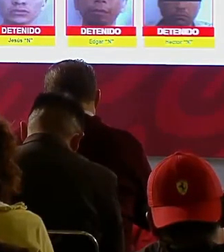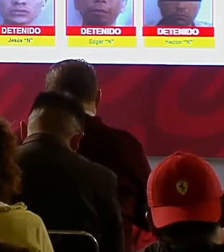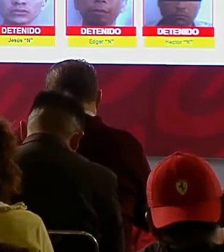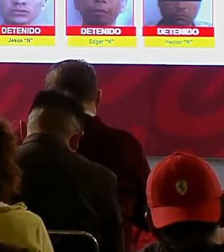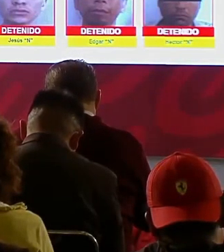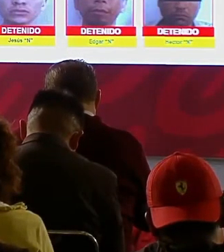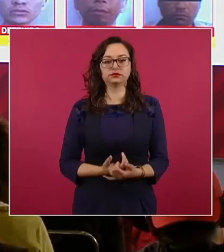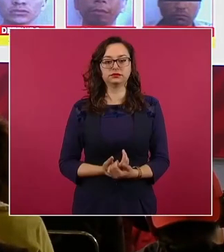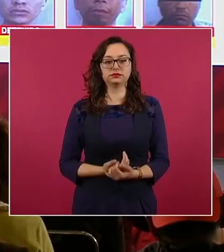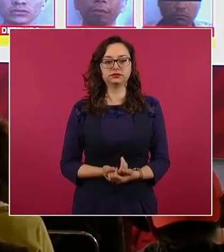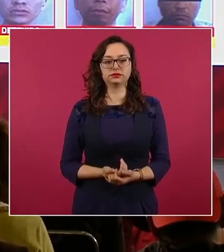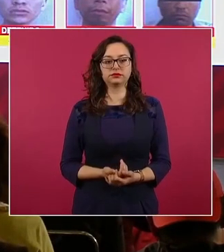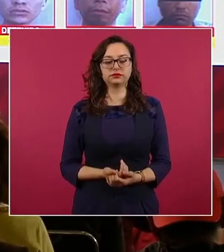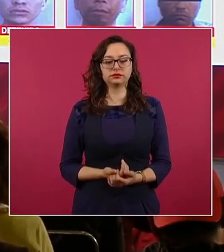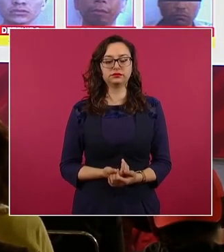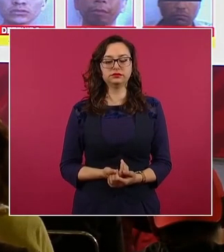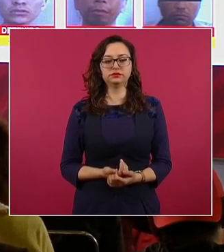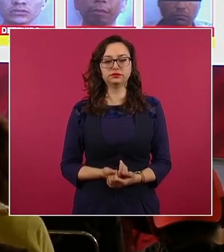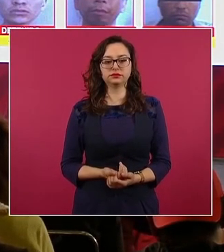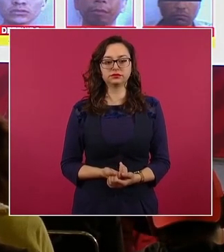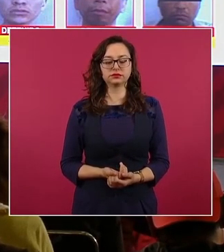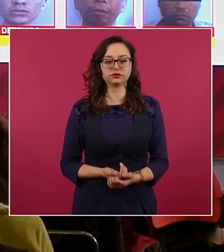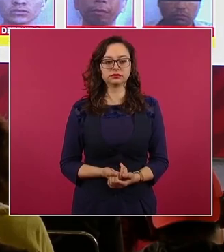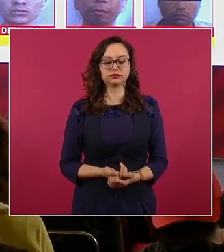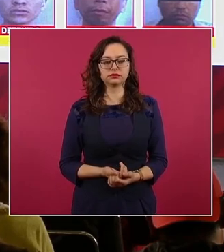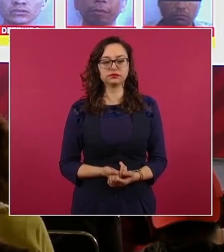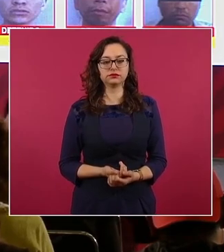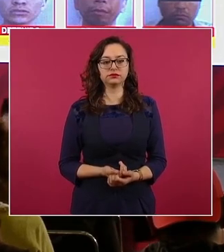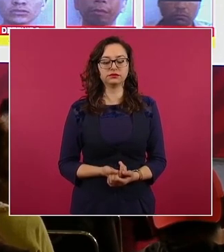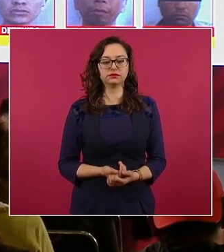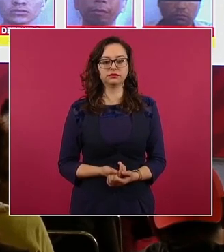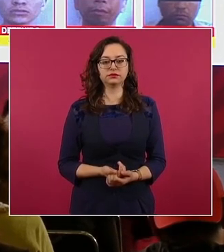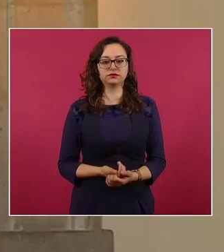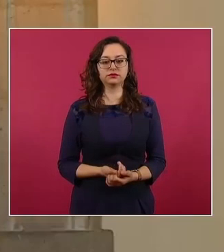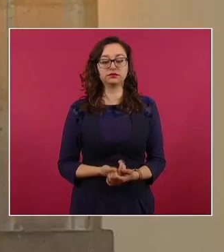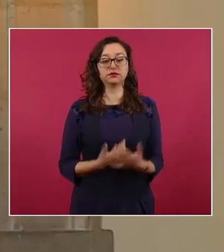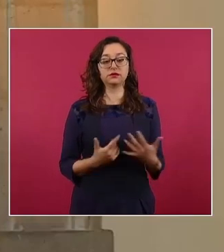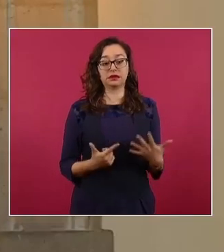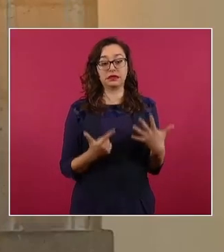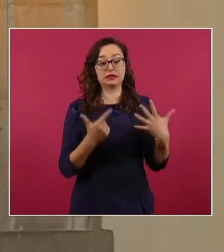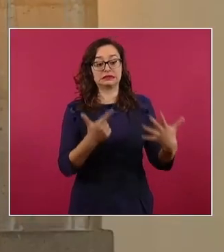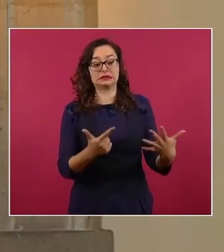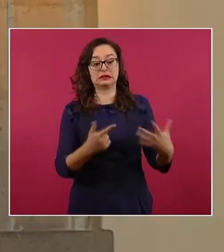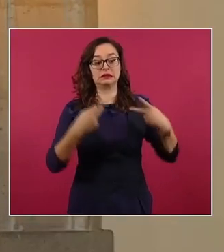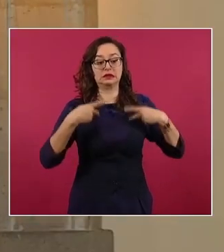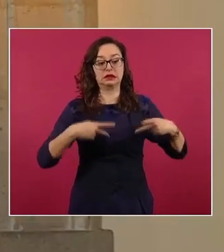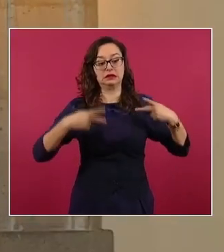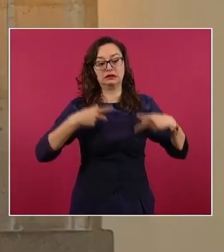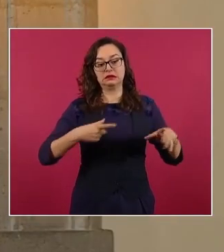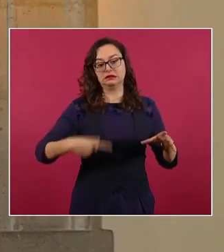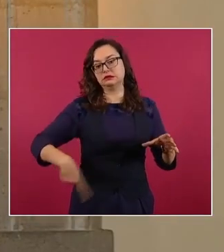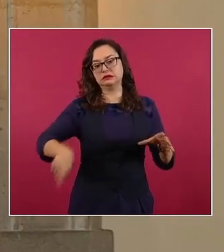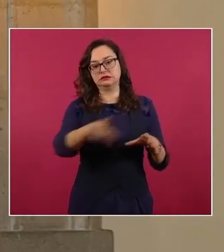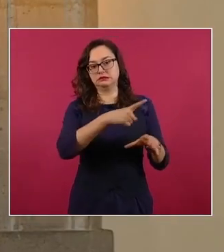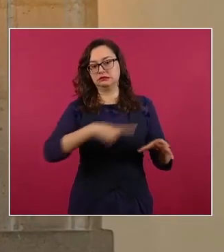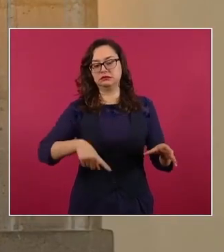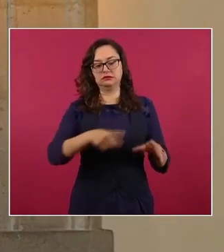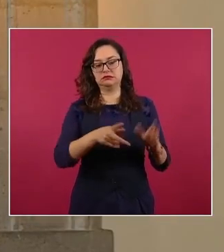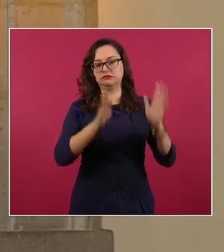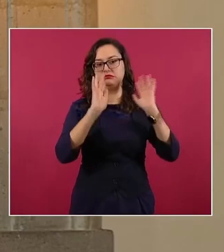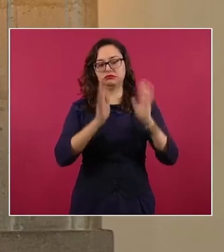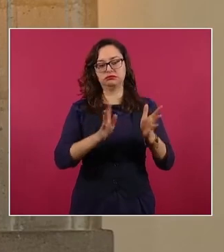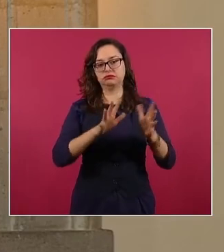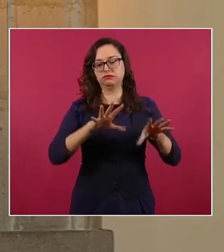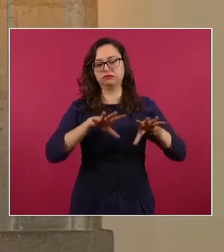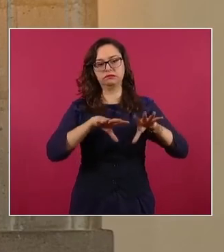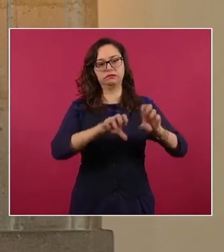desaparición cometida por particulares y asociación delictuosa. Son siete personas y fueron vinculados a proceso,